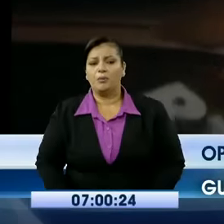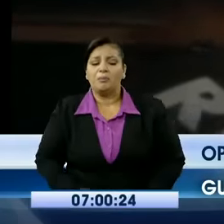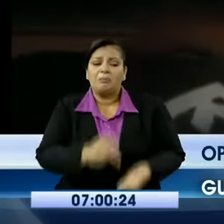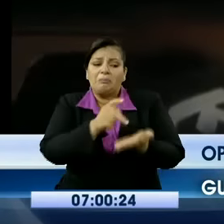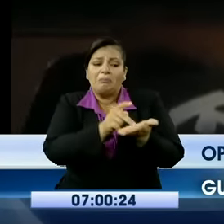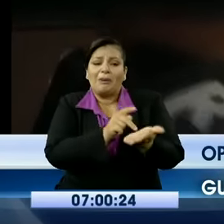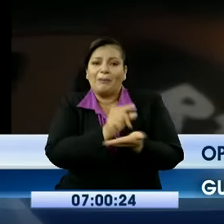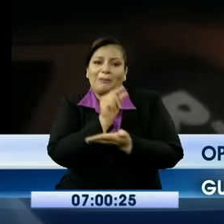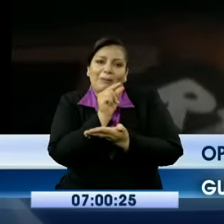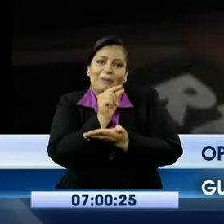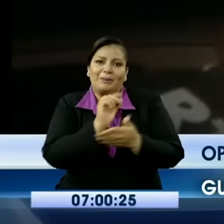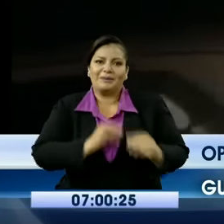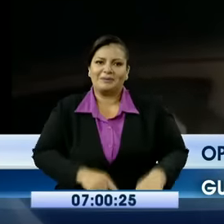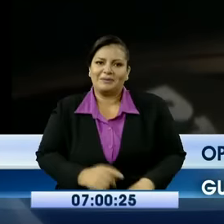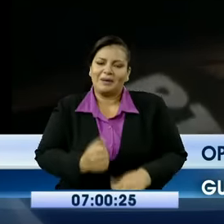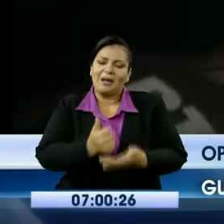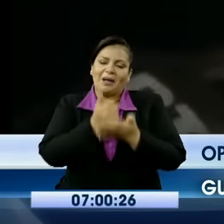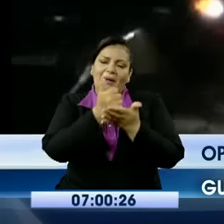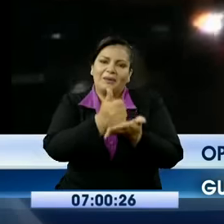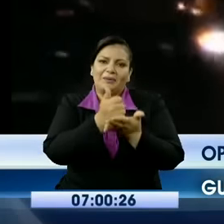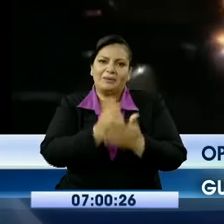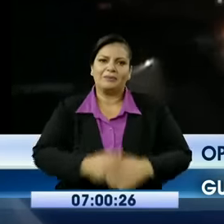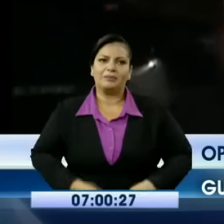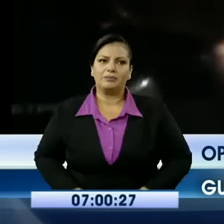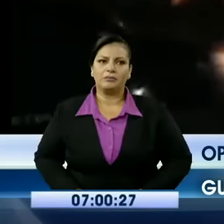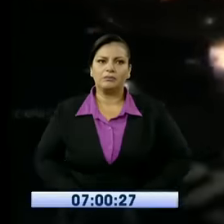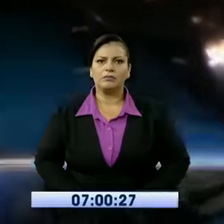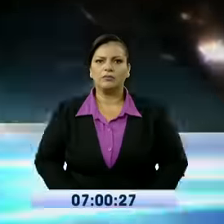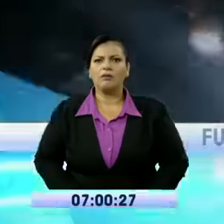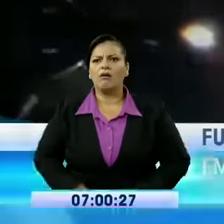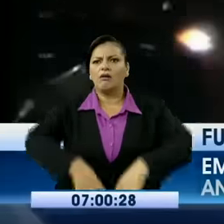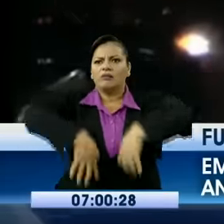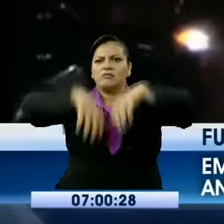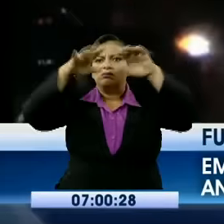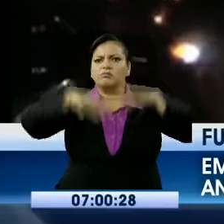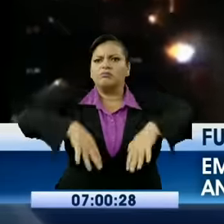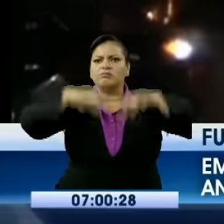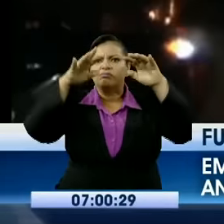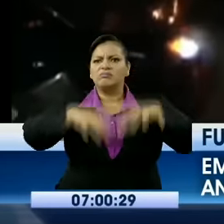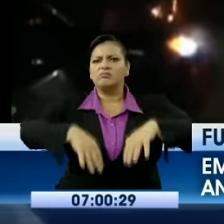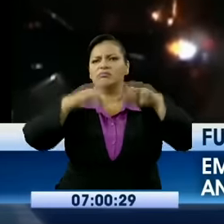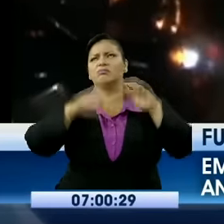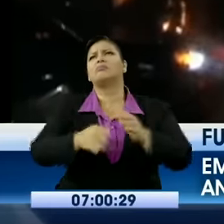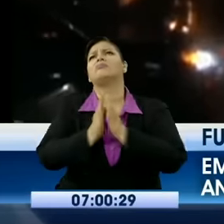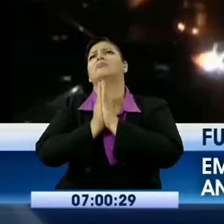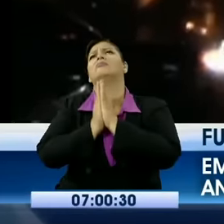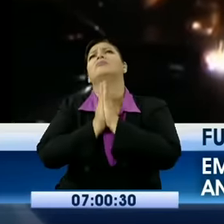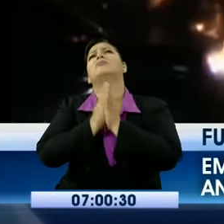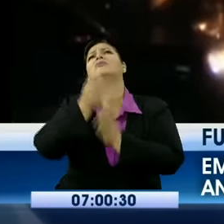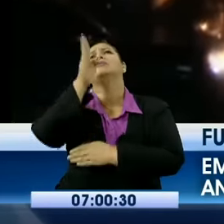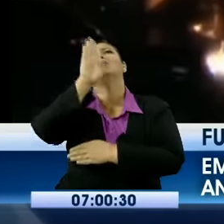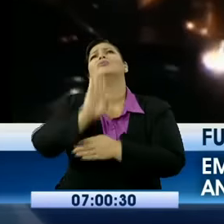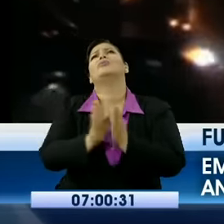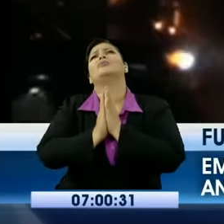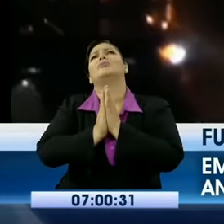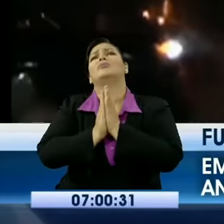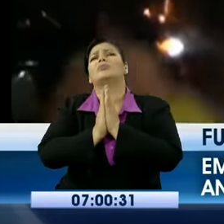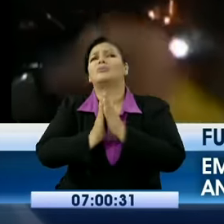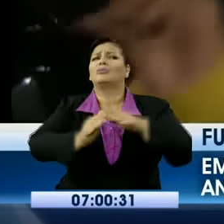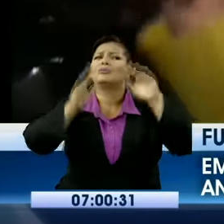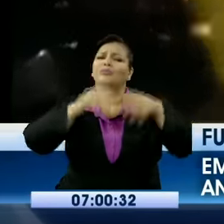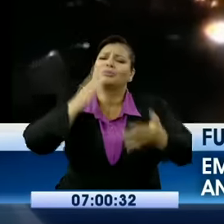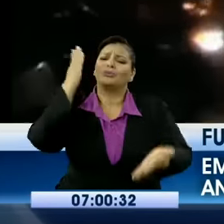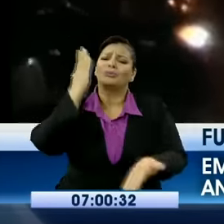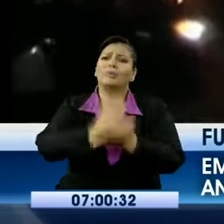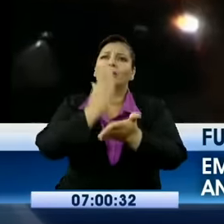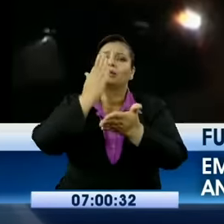Ayudar aquí a la gente que está endundado todo esto. Hermano, esto es un diluvio. Pedimos a Dios porque ya pare. Por lo menos.